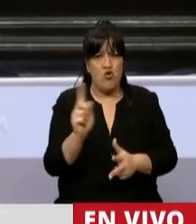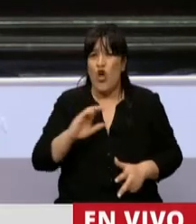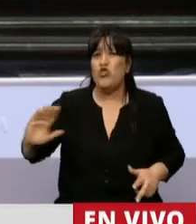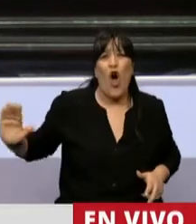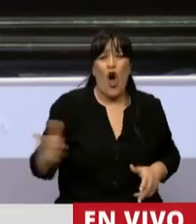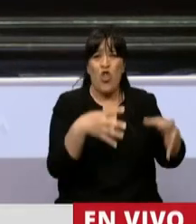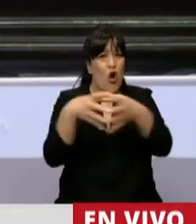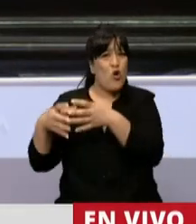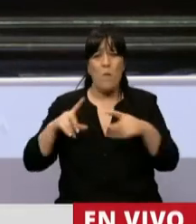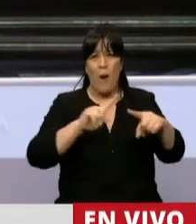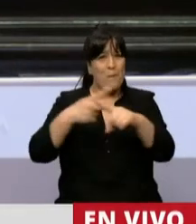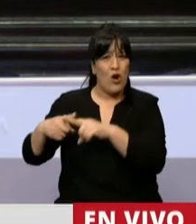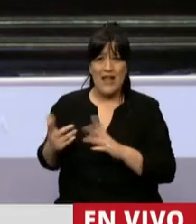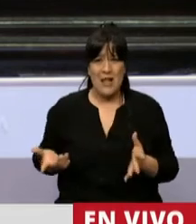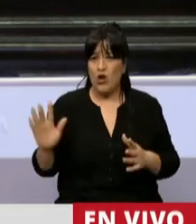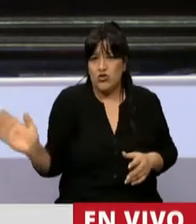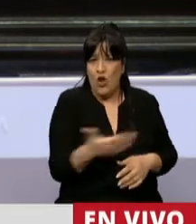dirigencia política argentina,